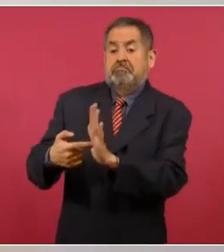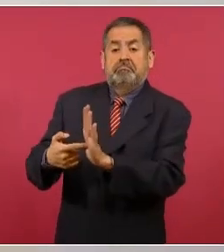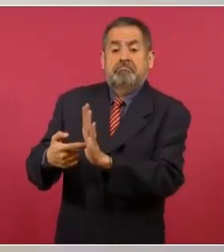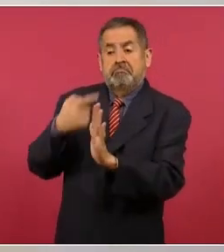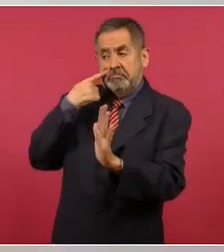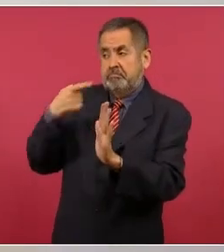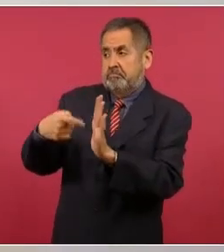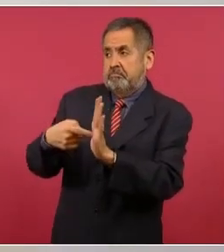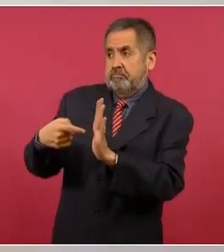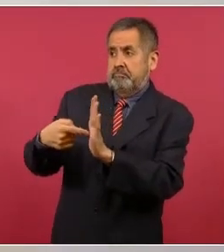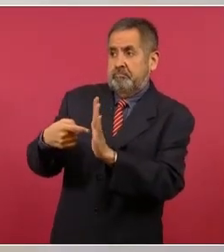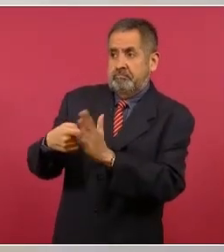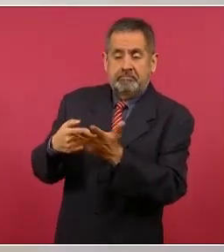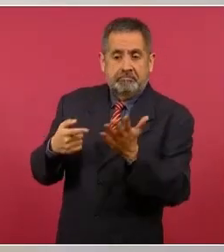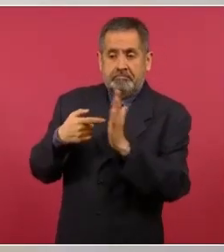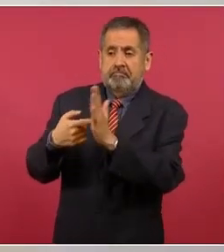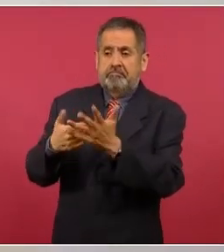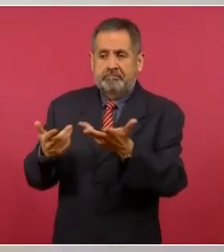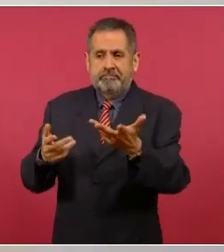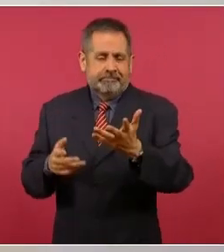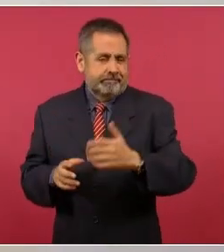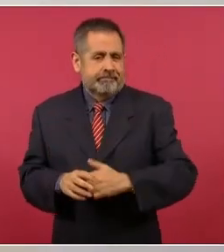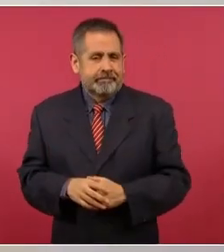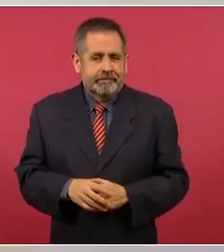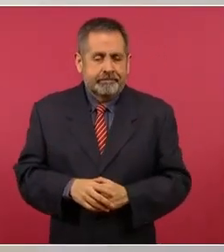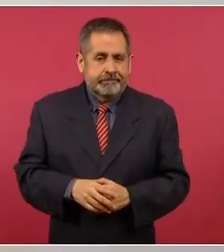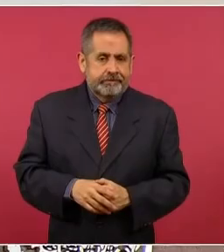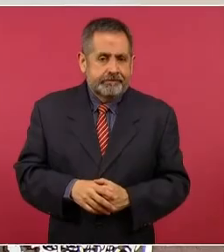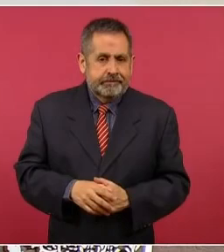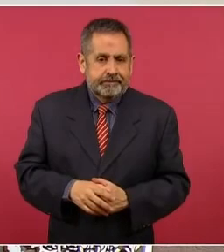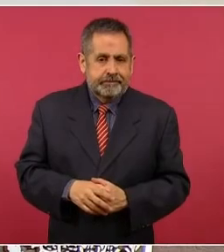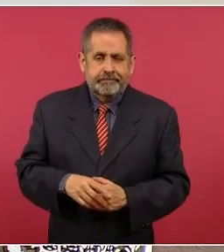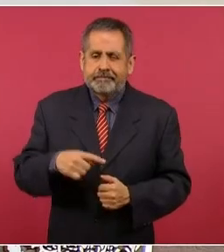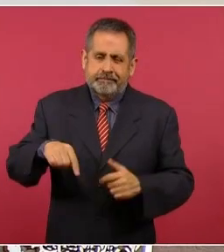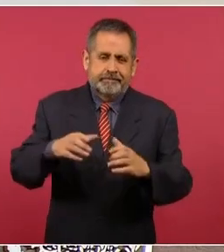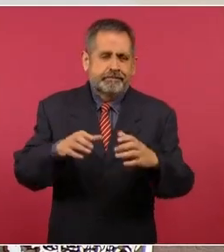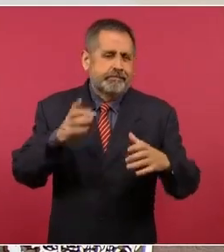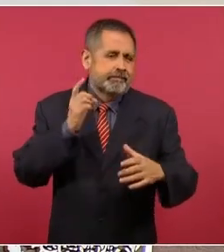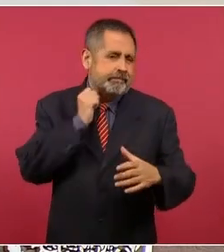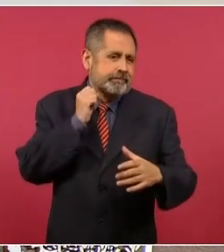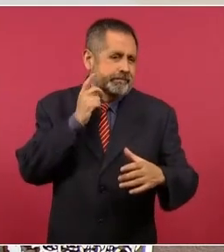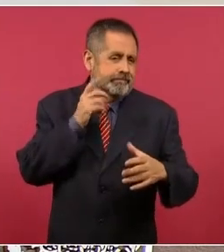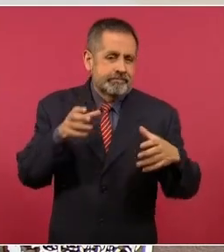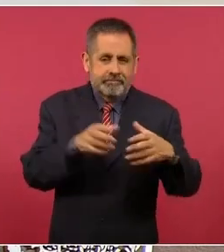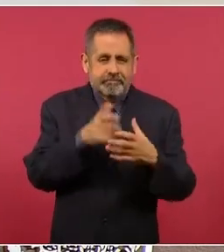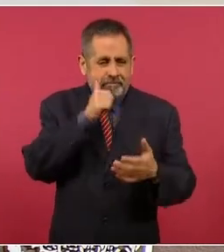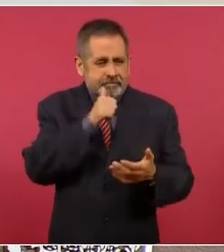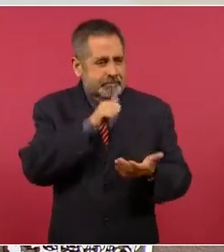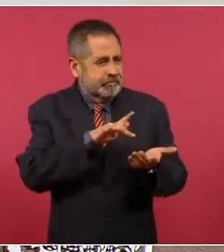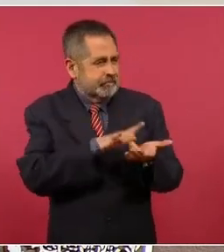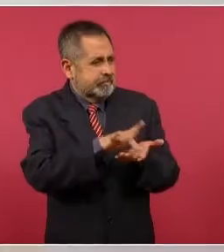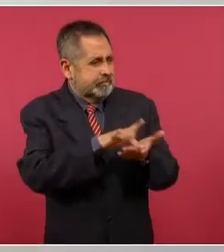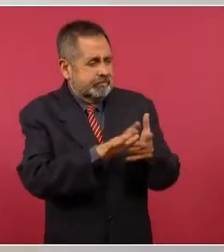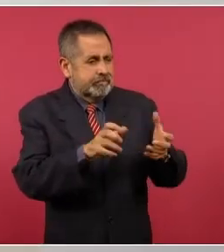conservador, para apoyar